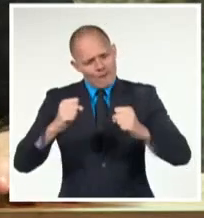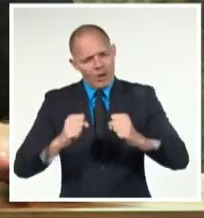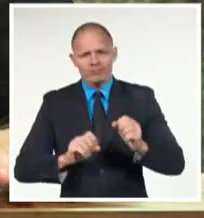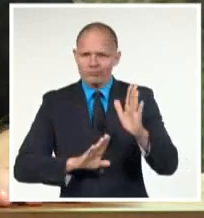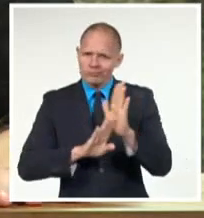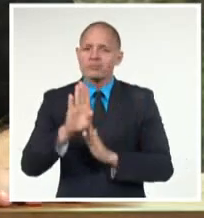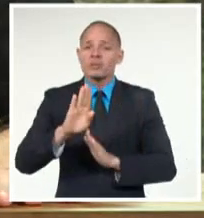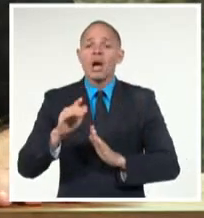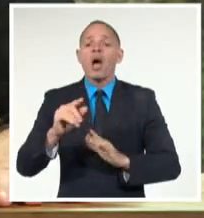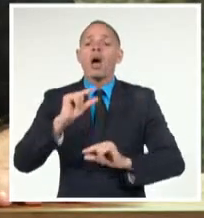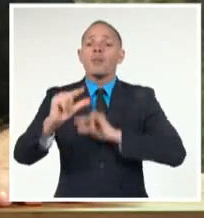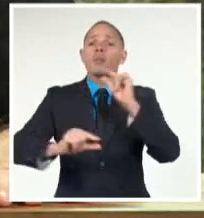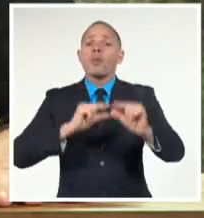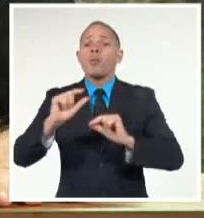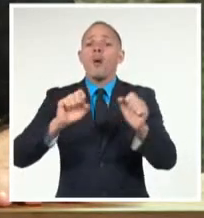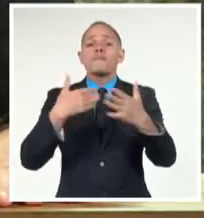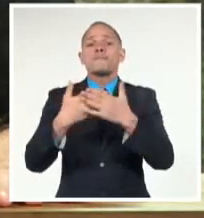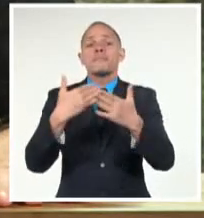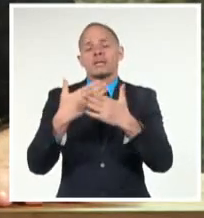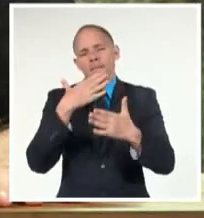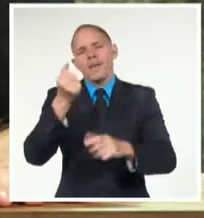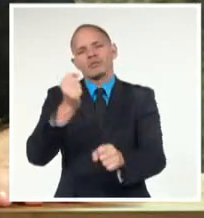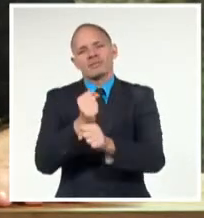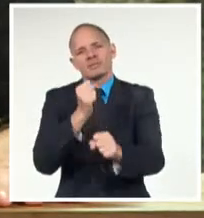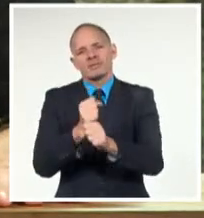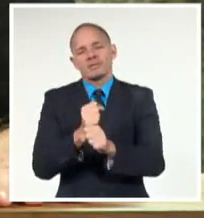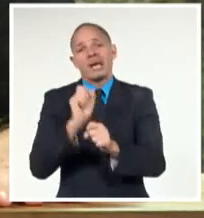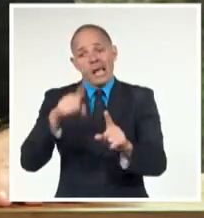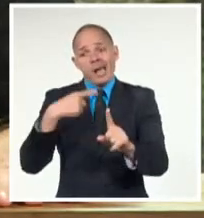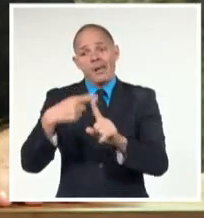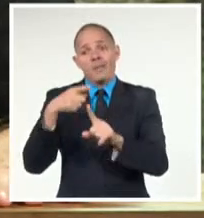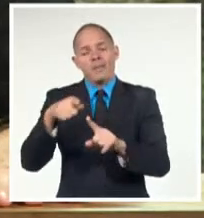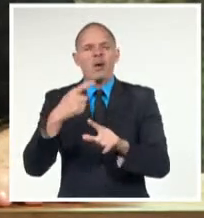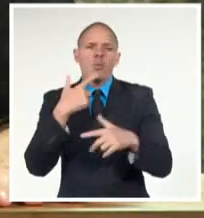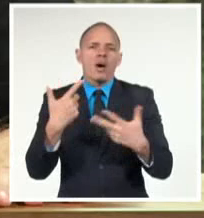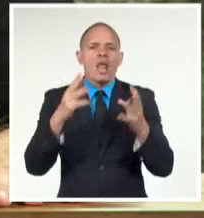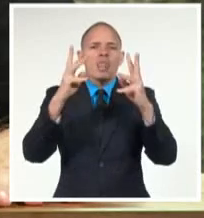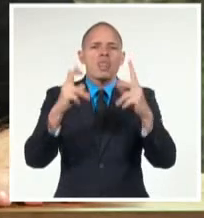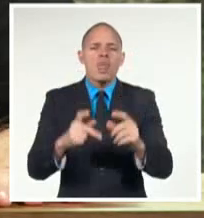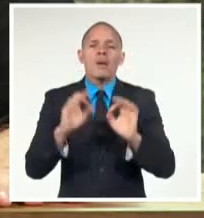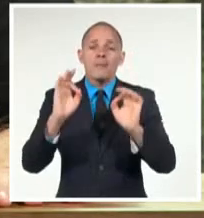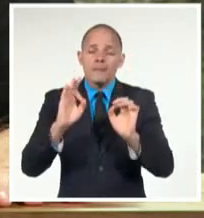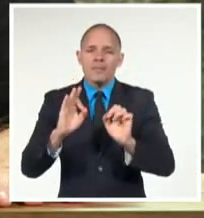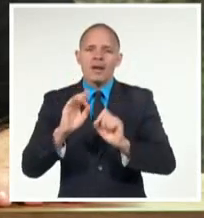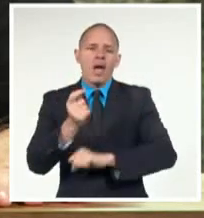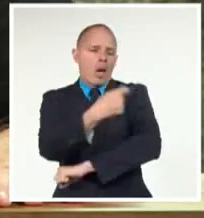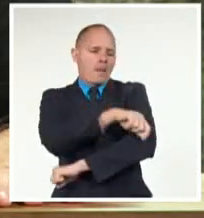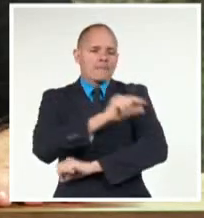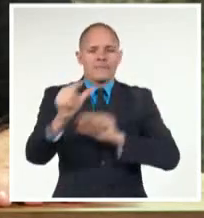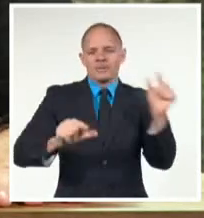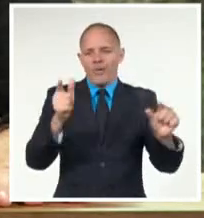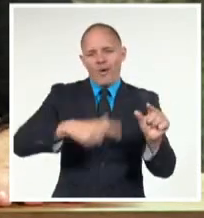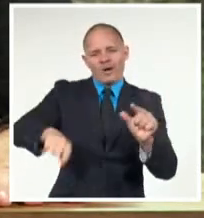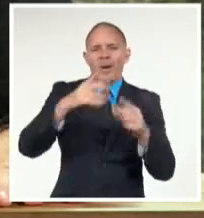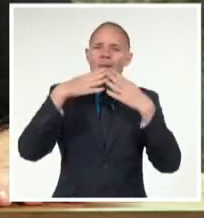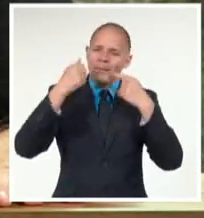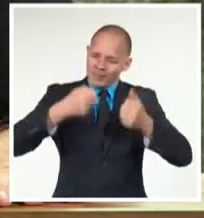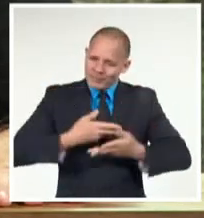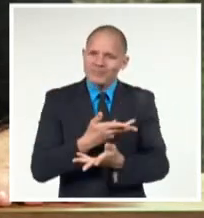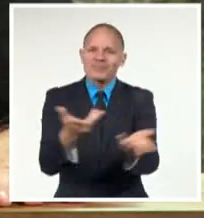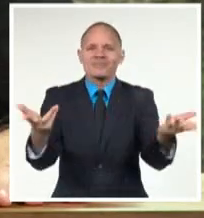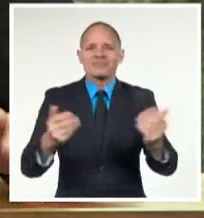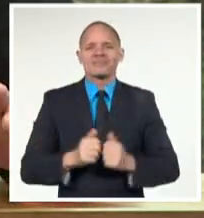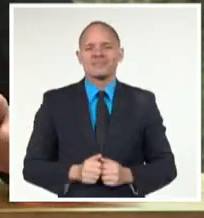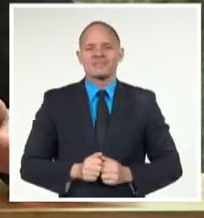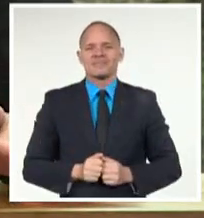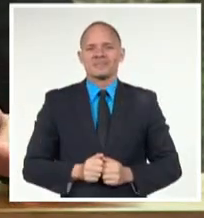tribute a una mejor gestión de las empresas y como consecuencia principal al bienestar de los ciudadanos de nuestros países.